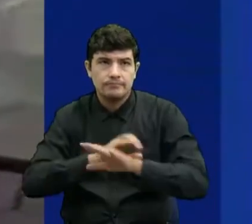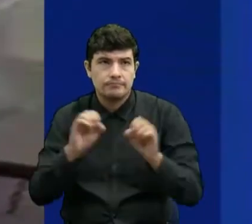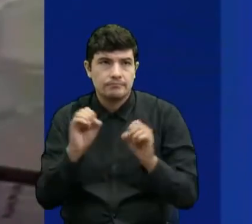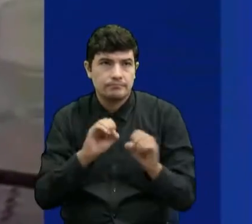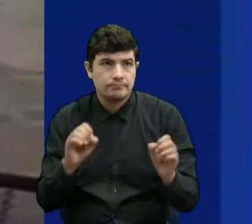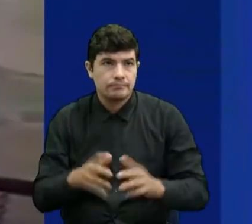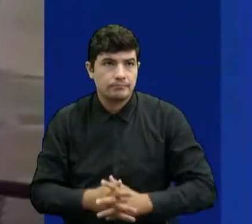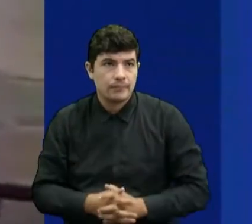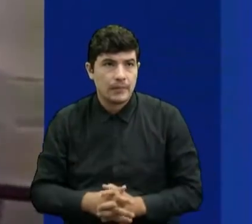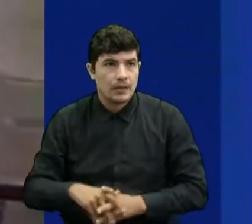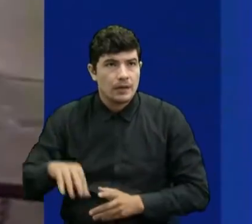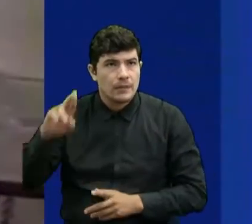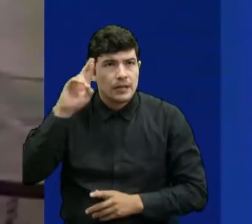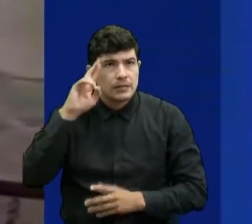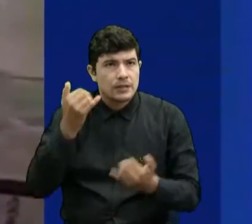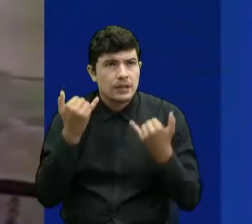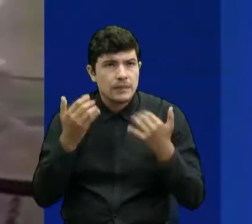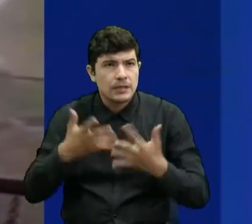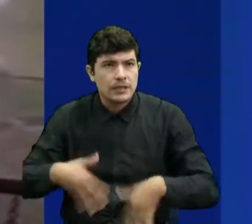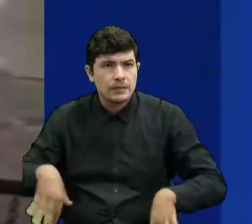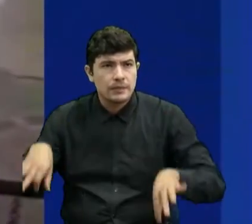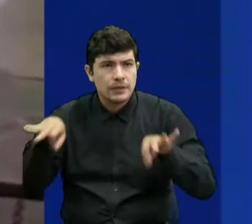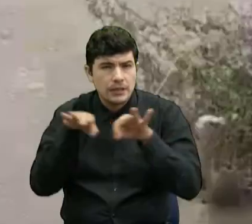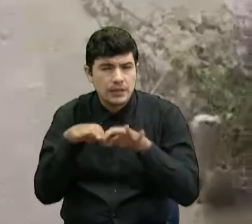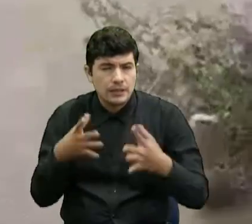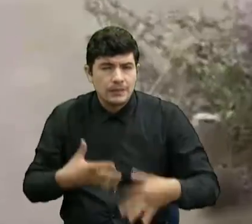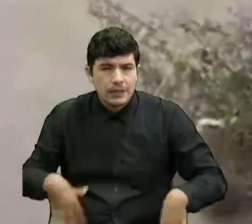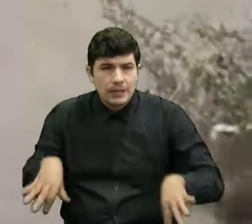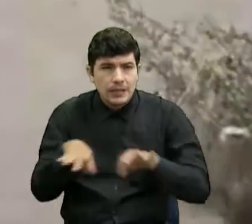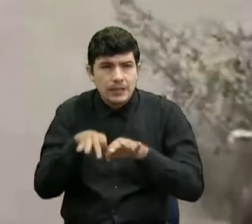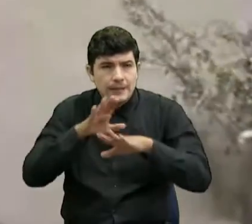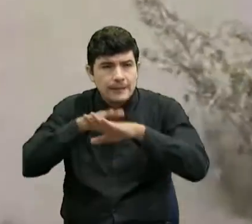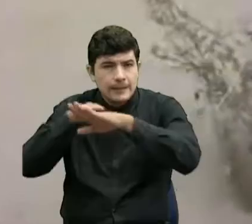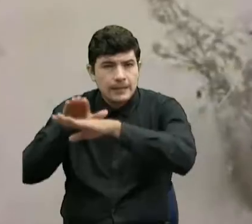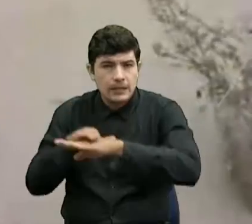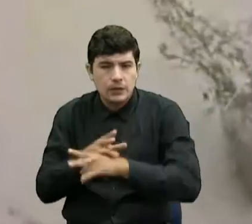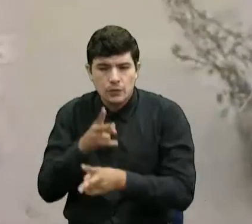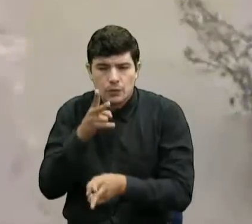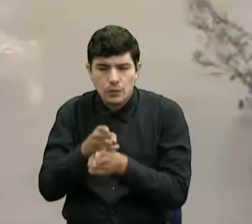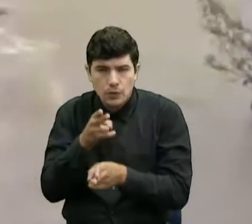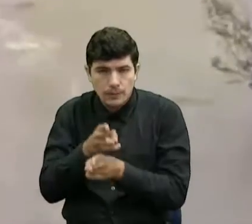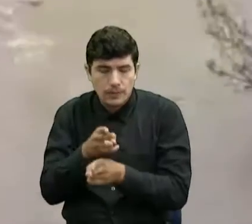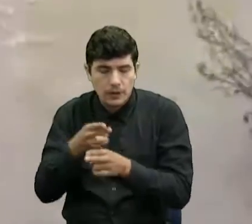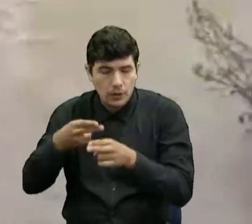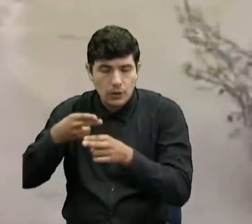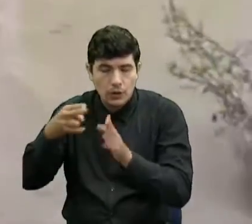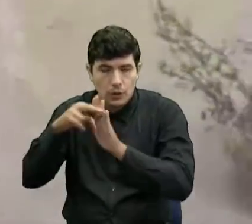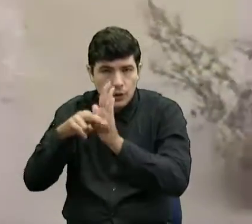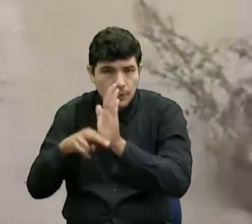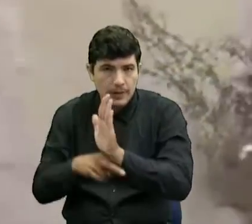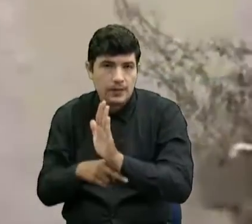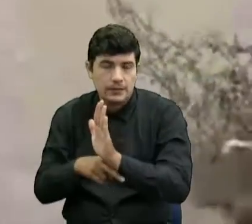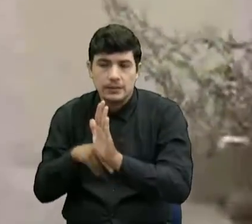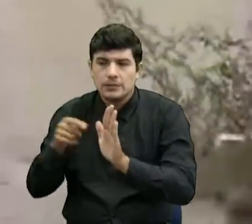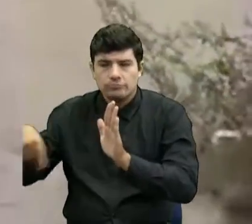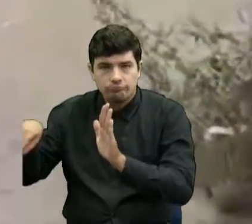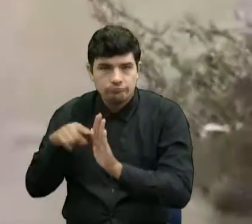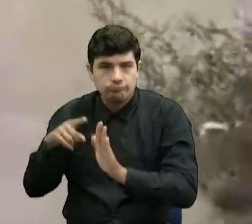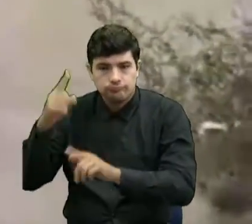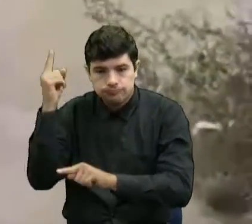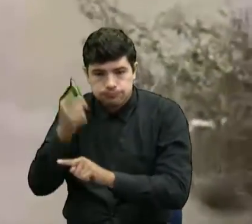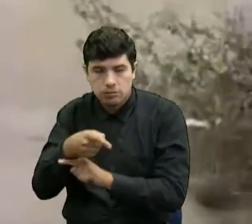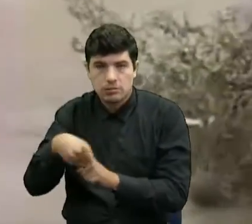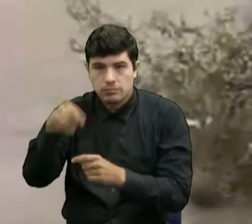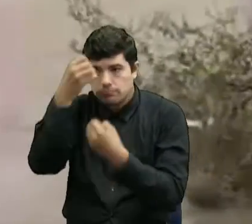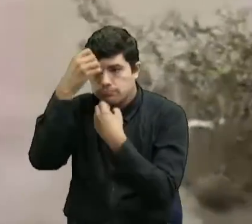las fuertes lluvias. Por ello, la importancia de acatar las recomendaciones y medidas que establezcan las autoridades ante la continuidad de las lluvias